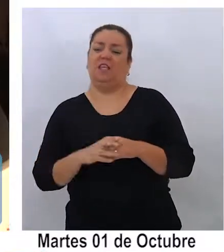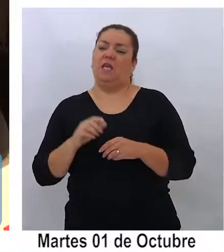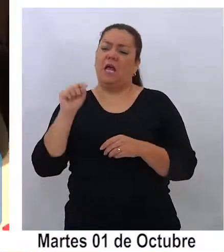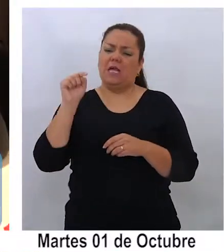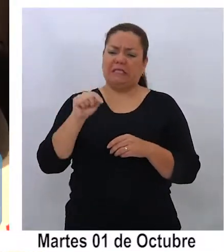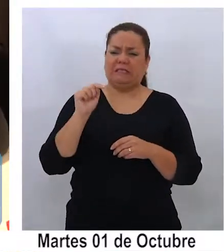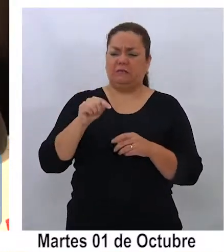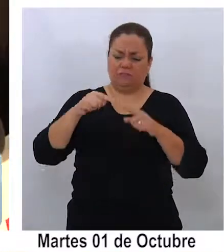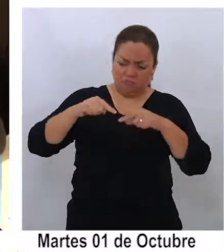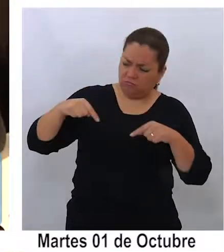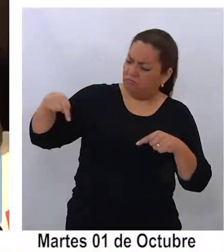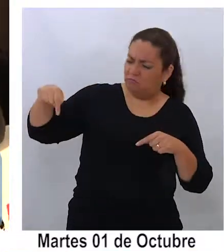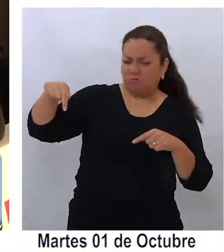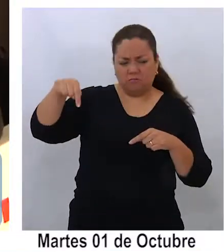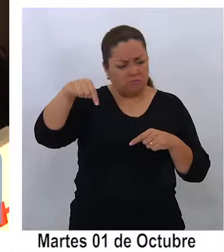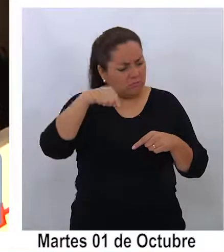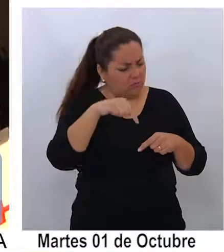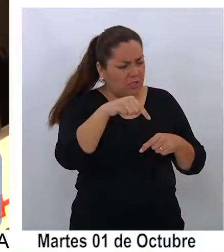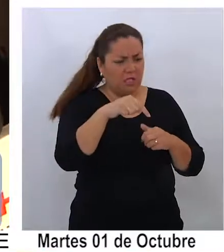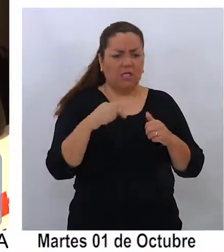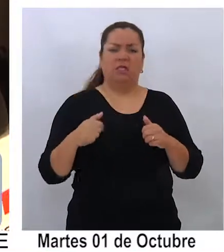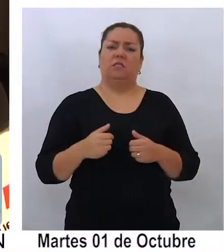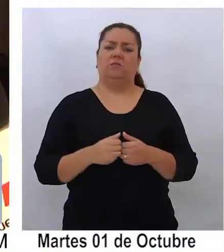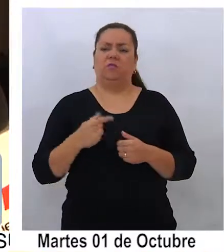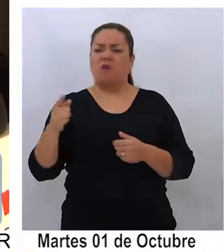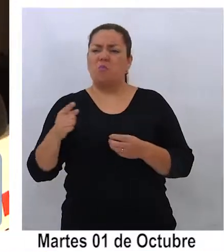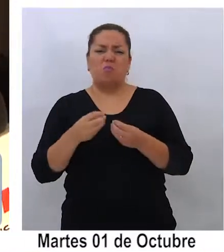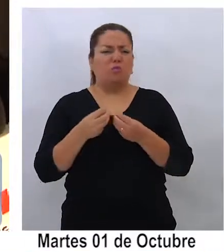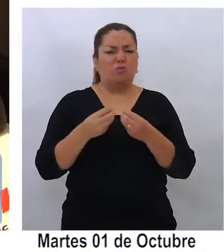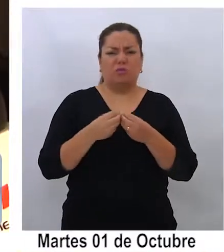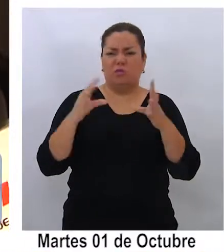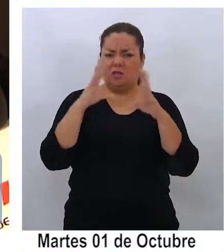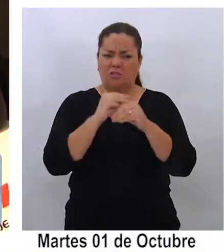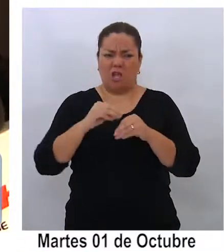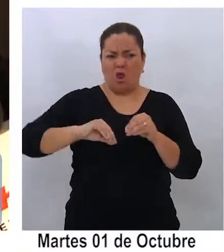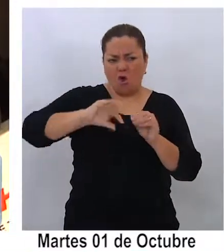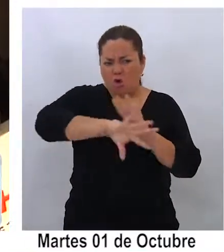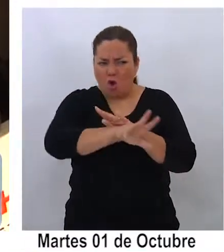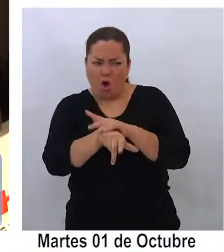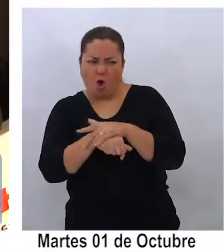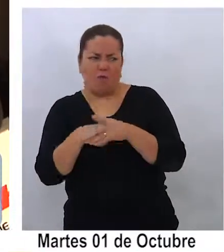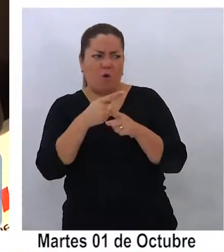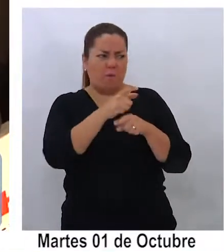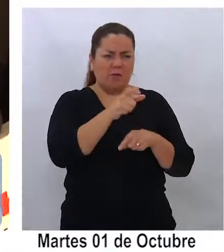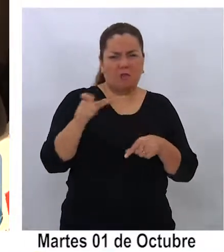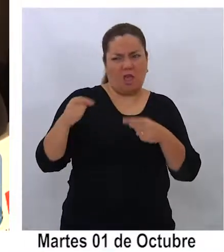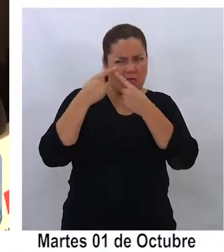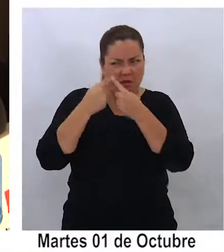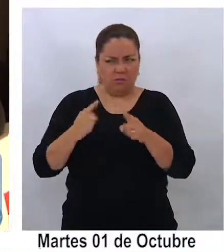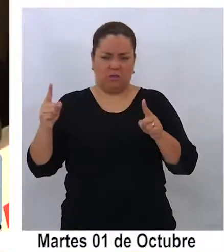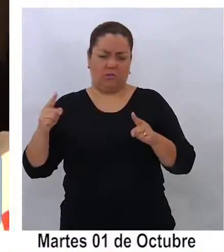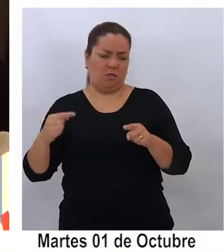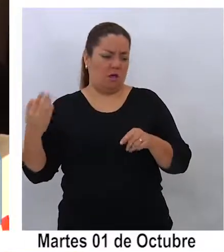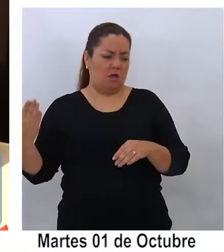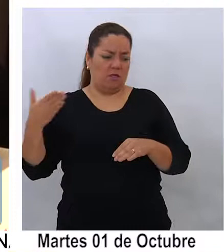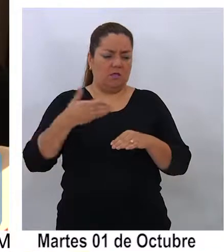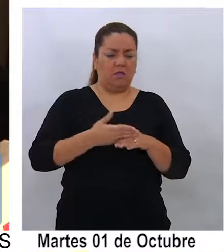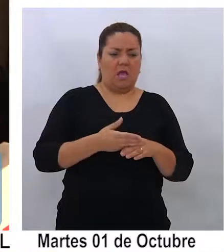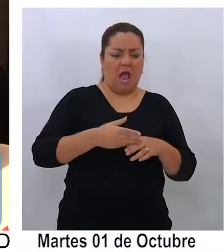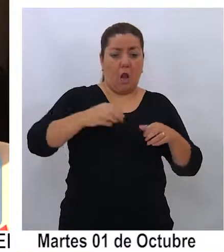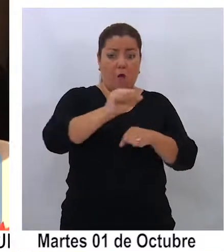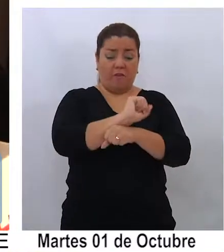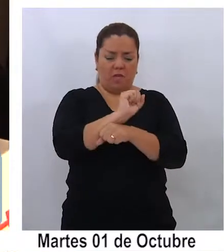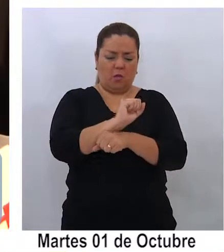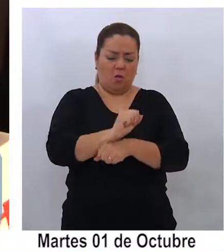se puede salir en la tarde afuera porque cualquier cantidad de personas desconocidas, abren los vehículos, se roban las